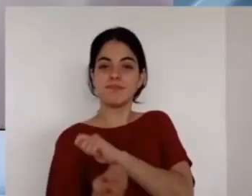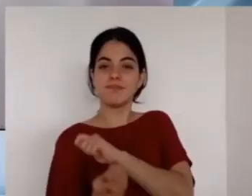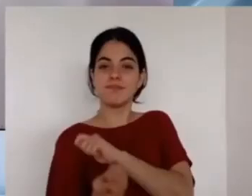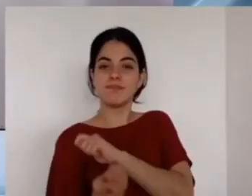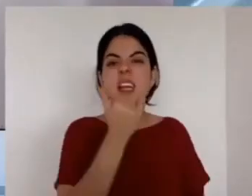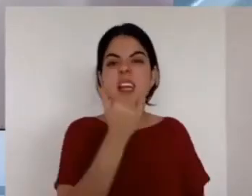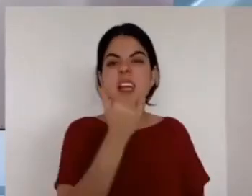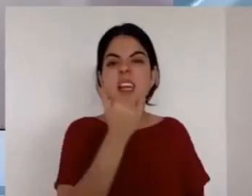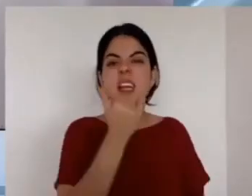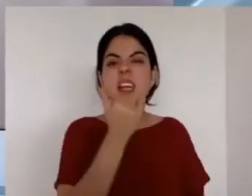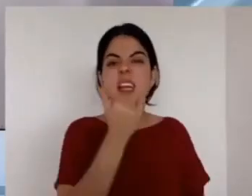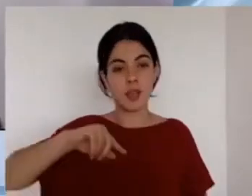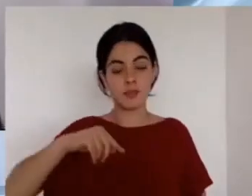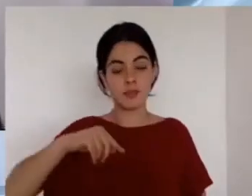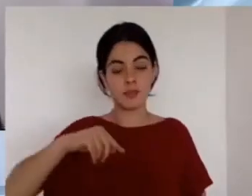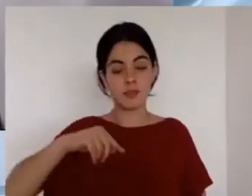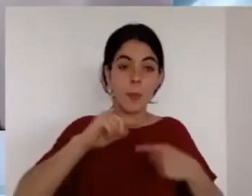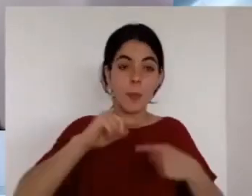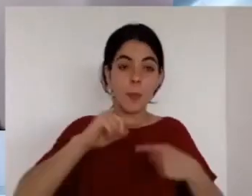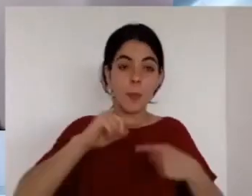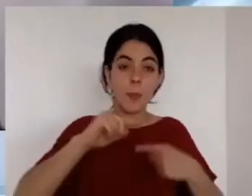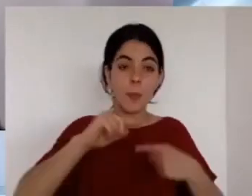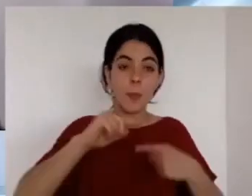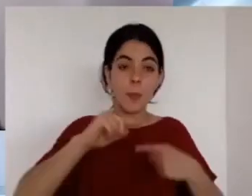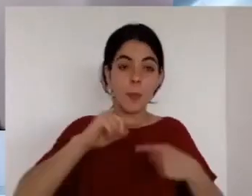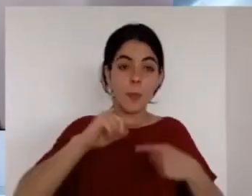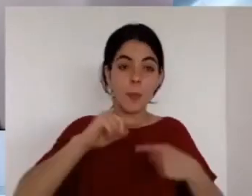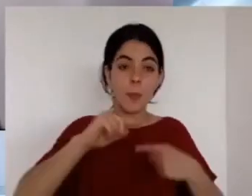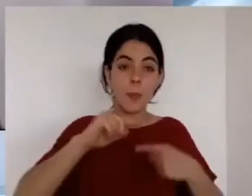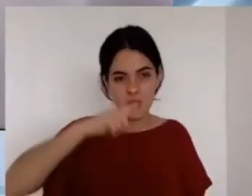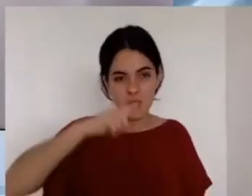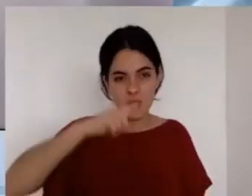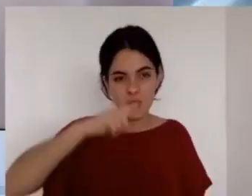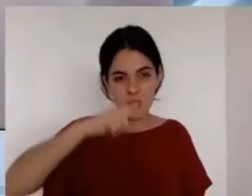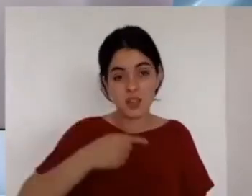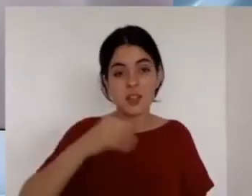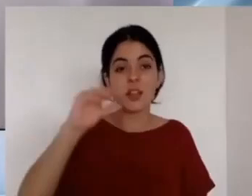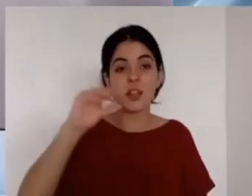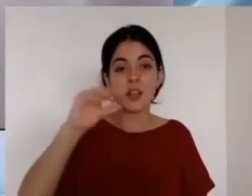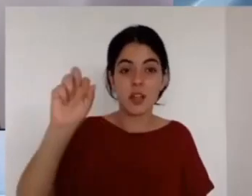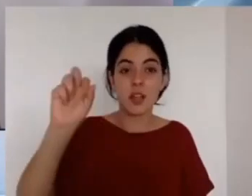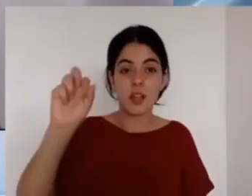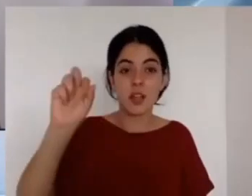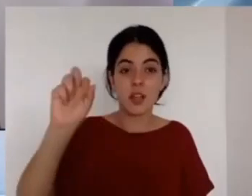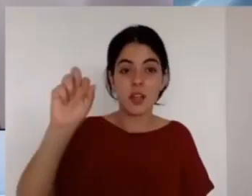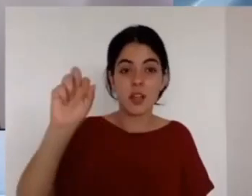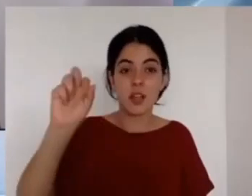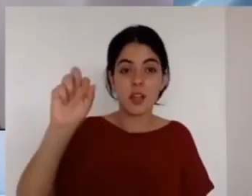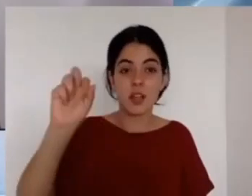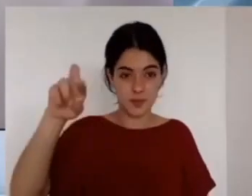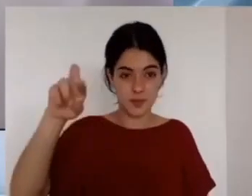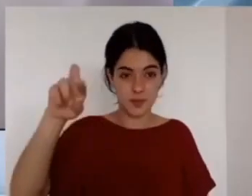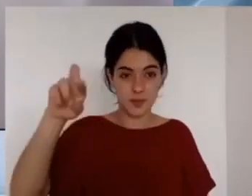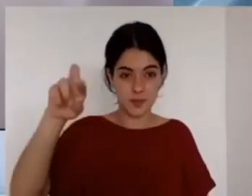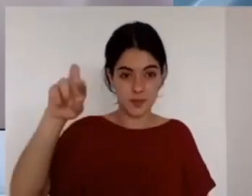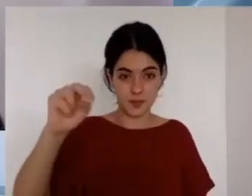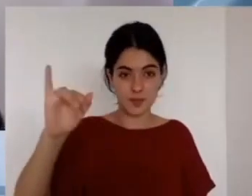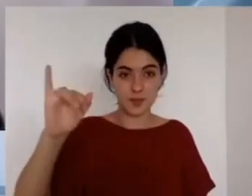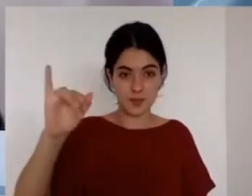entendimiento la palabra arrepentimiento quiere decir eso cambio de manera de pensar